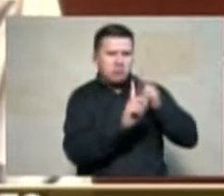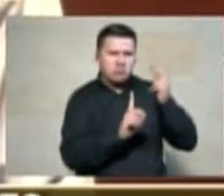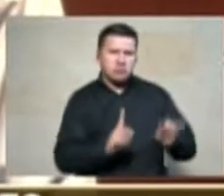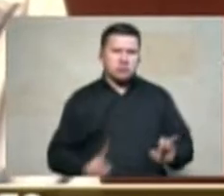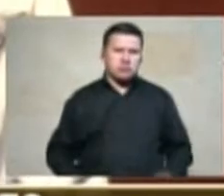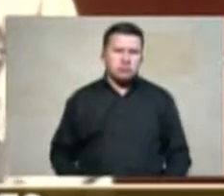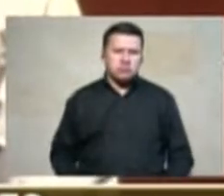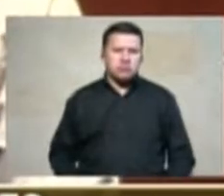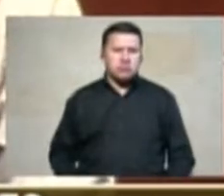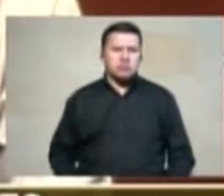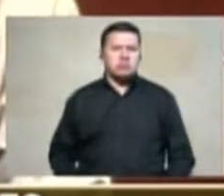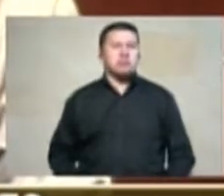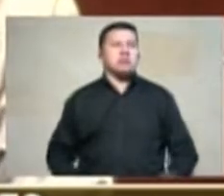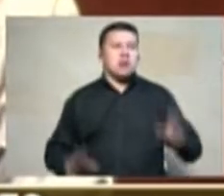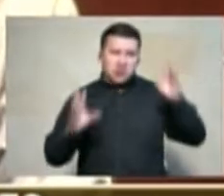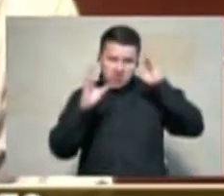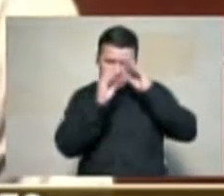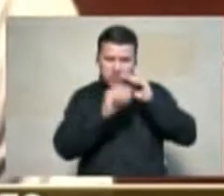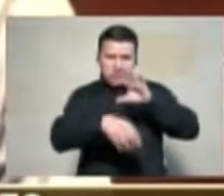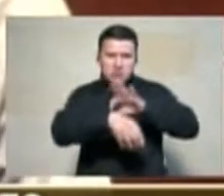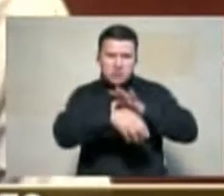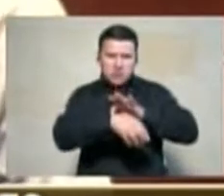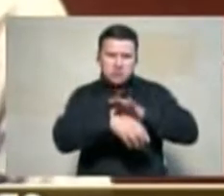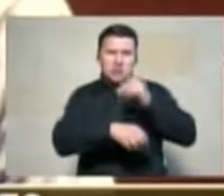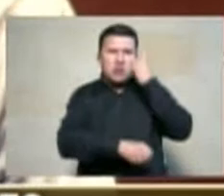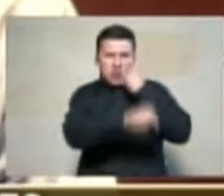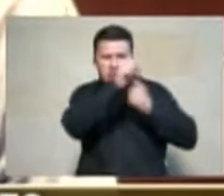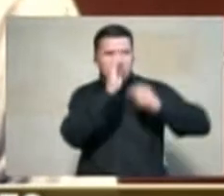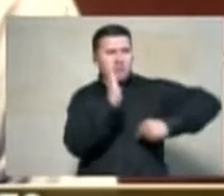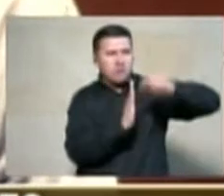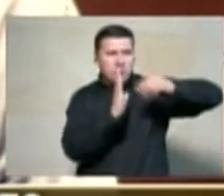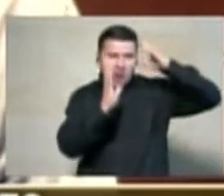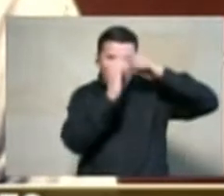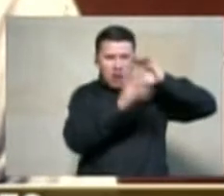y aquí tenemos acuerdo firmado con el doctor Sabogal el año pasado